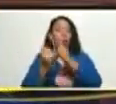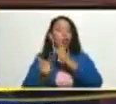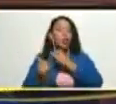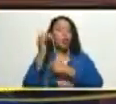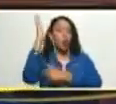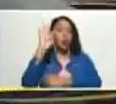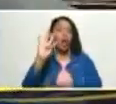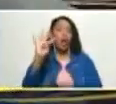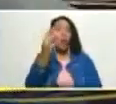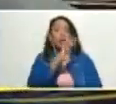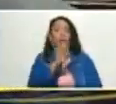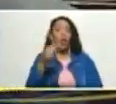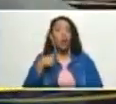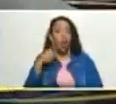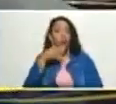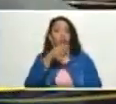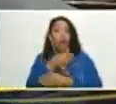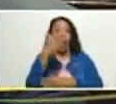la cuarta república ahí estuve